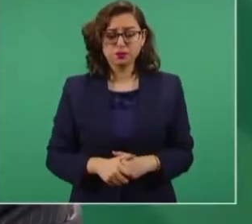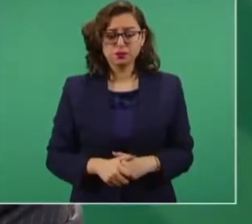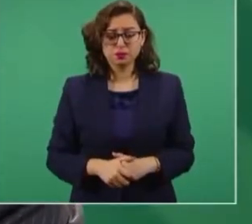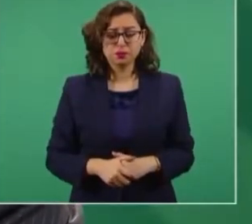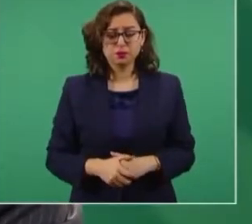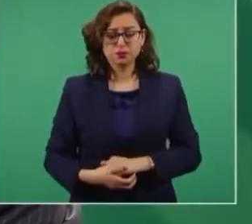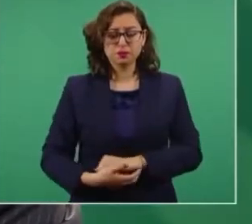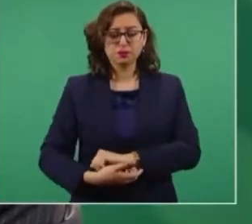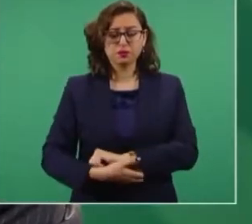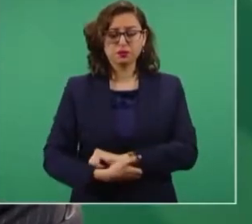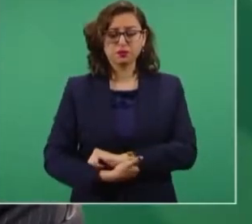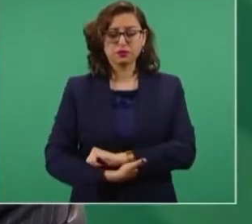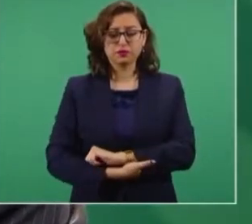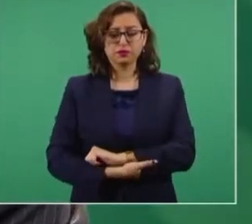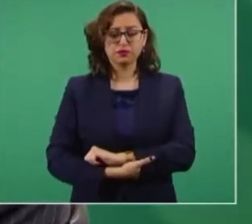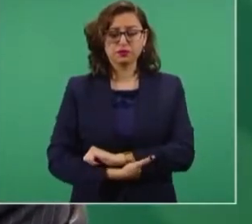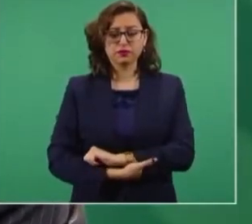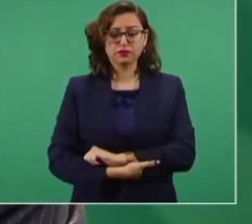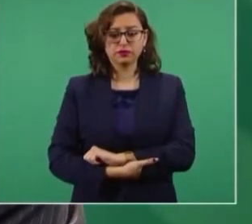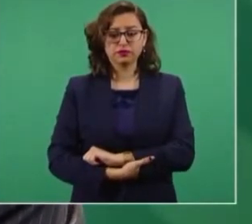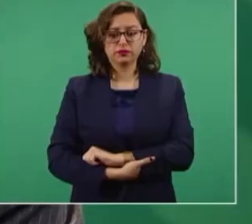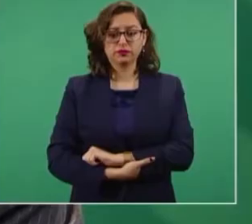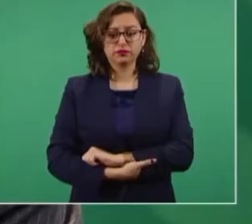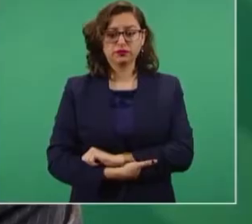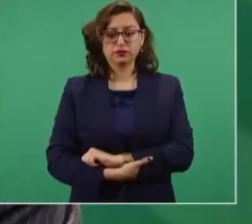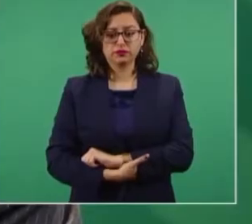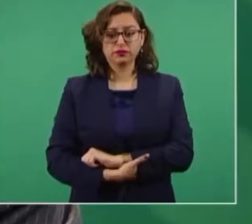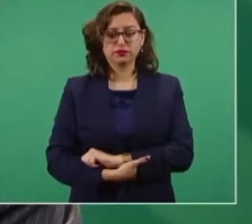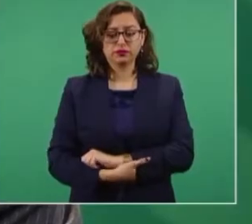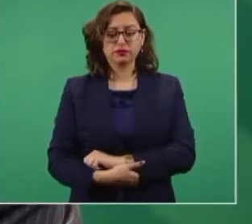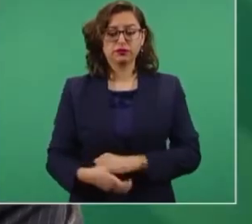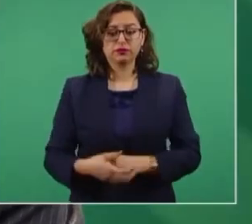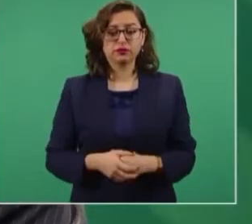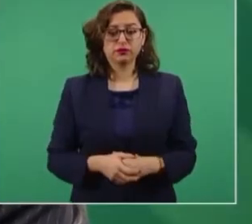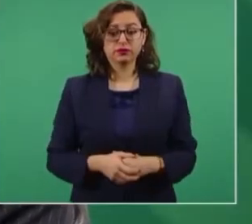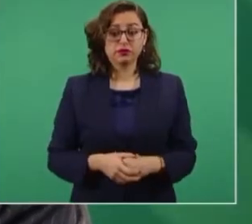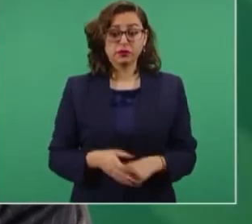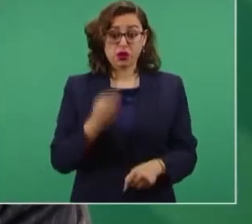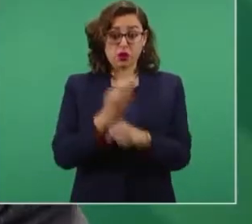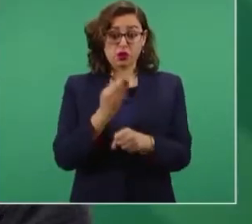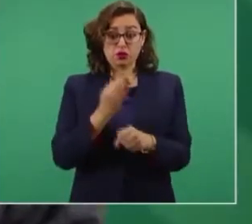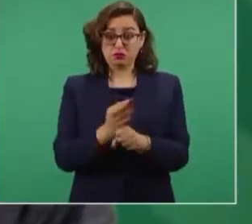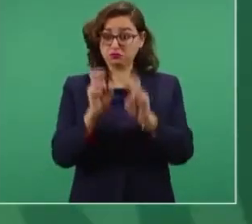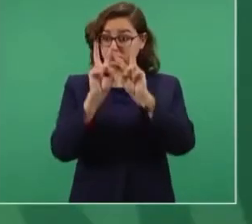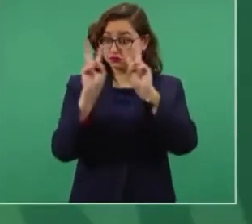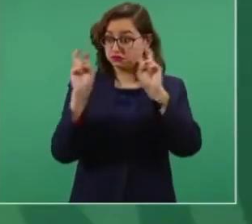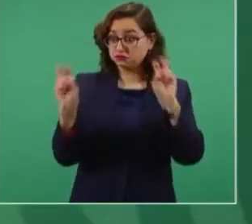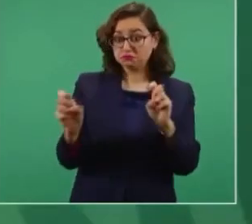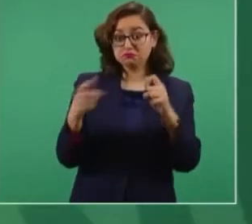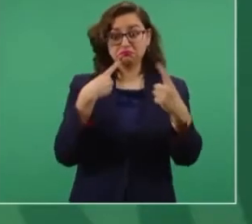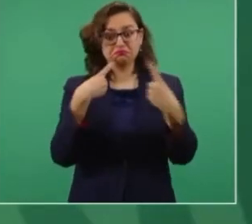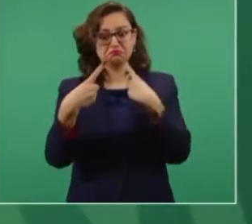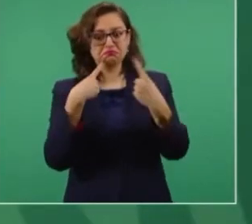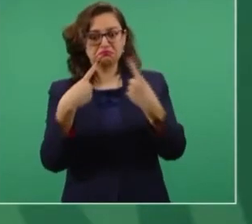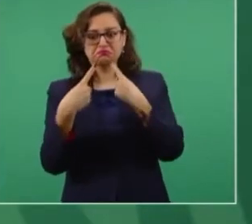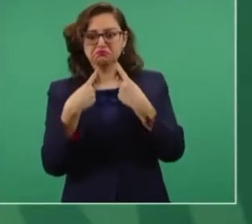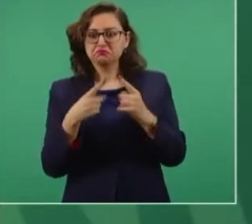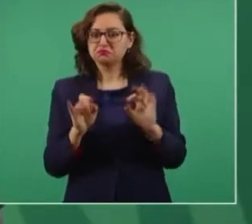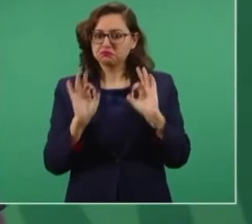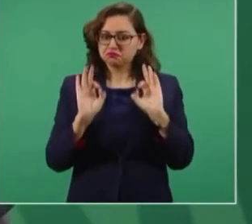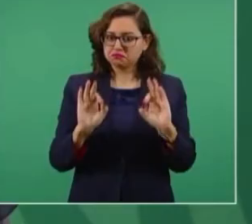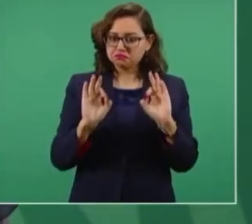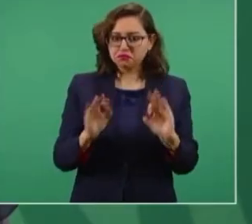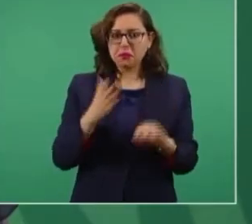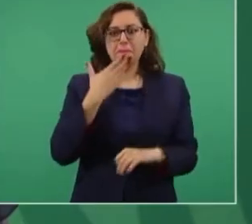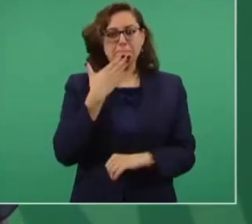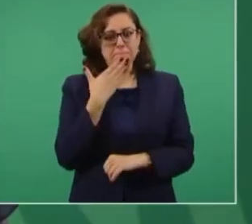Qué bien que está este tema como debate. Y lo más importante es que se pueda